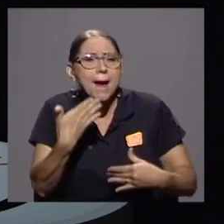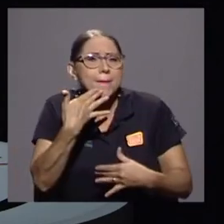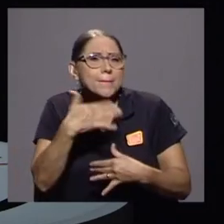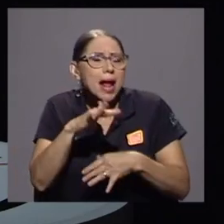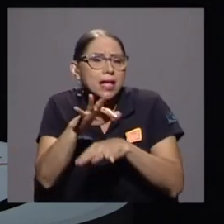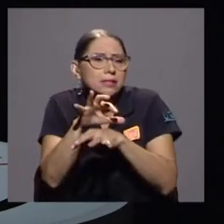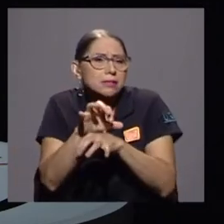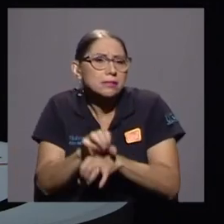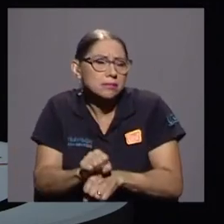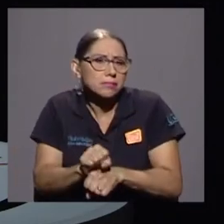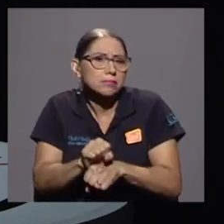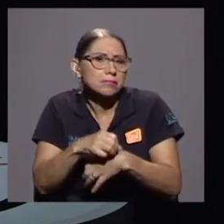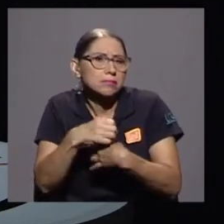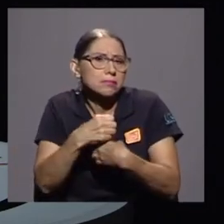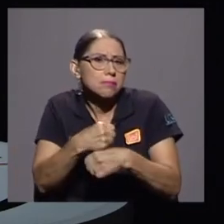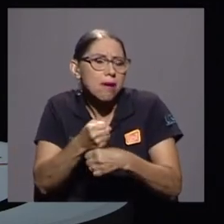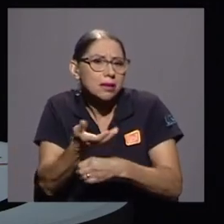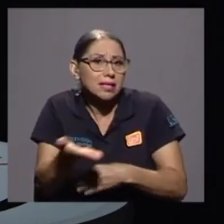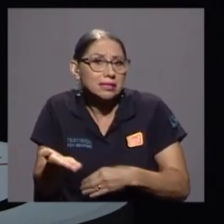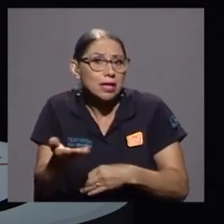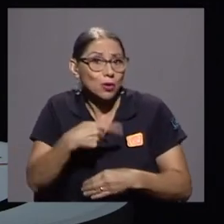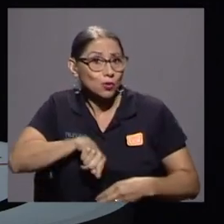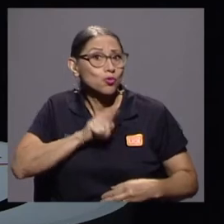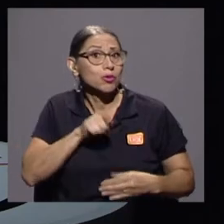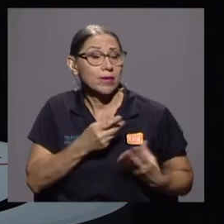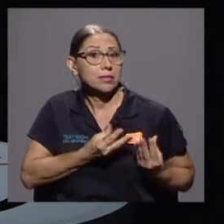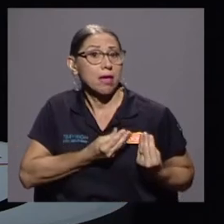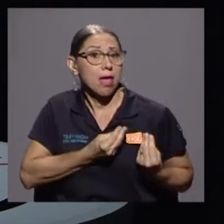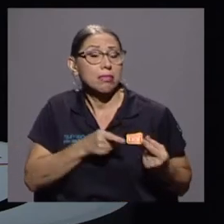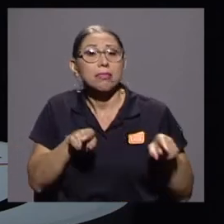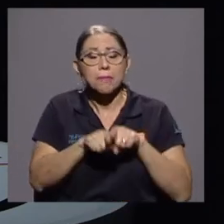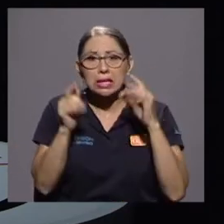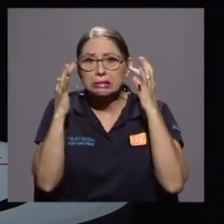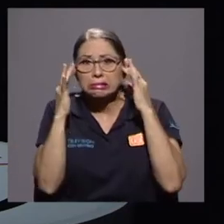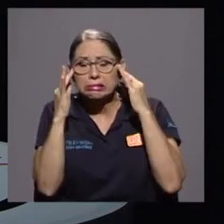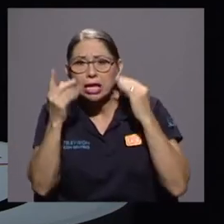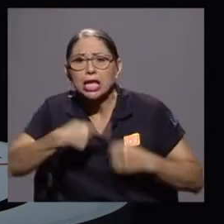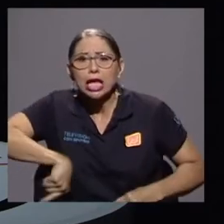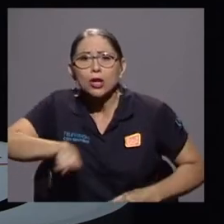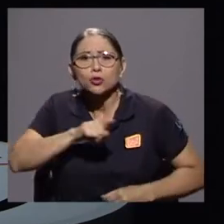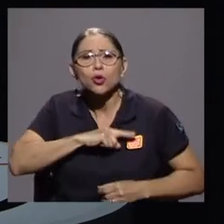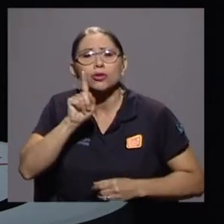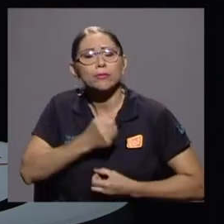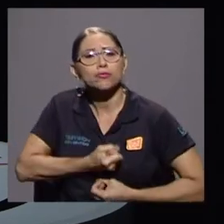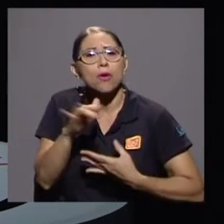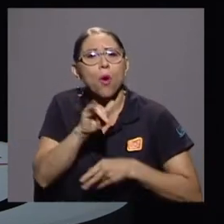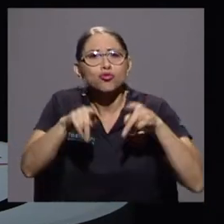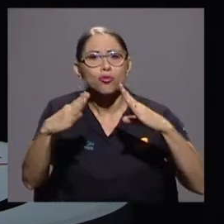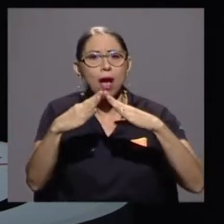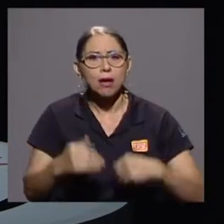Esto es para que nos dé miedo, pero también para que nos preocupemos y levantemos la mano como ciudadanos.